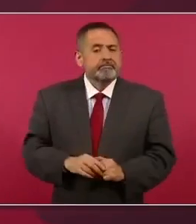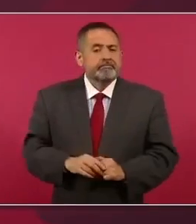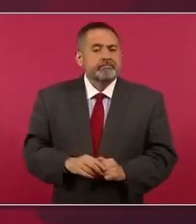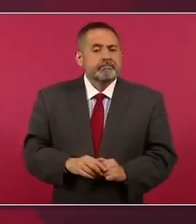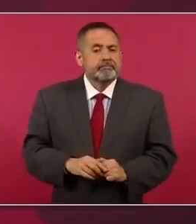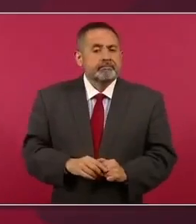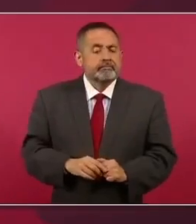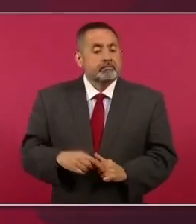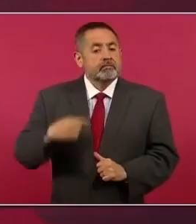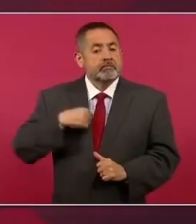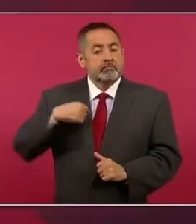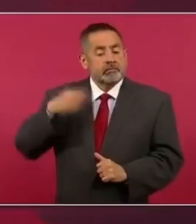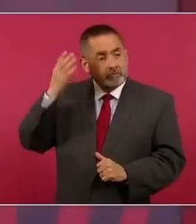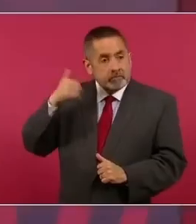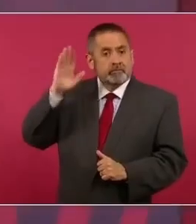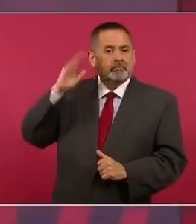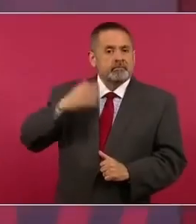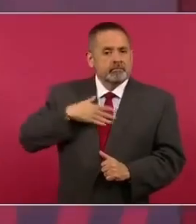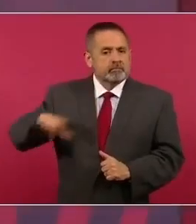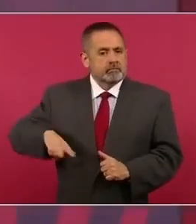gobernaba aquí en la ciudad